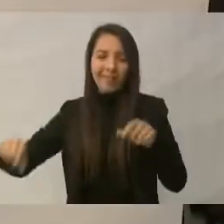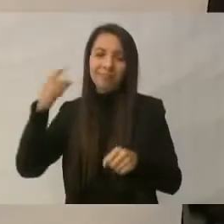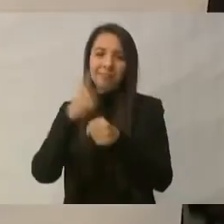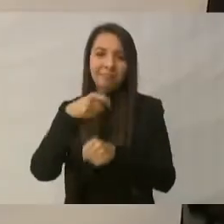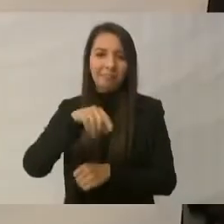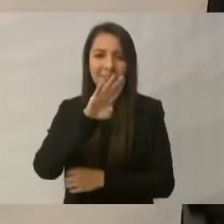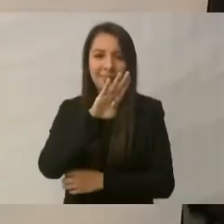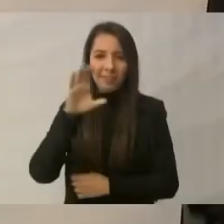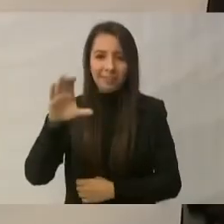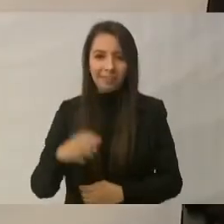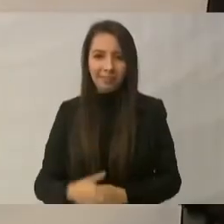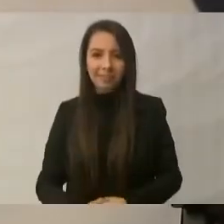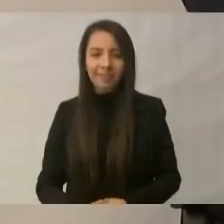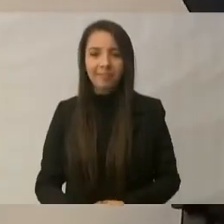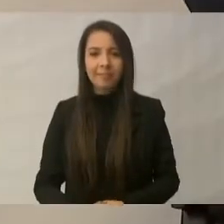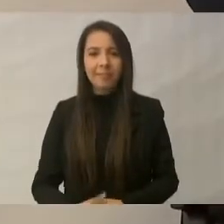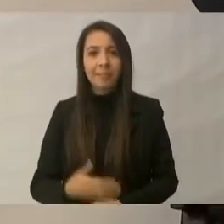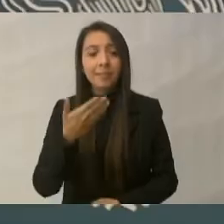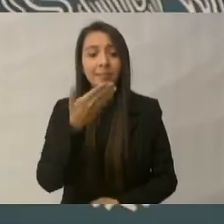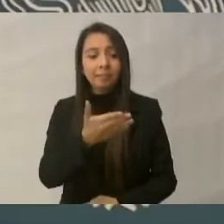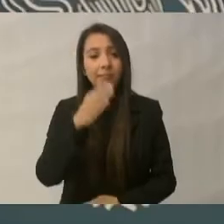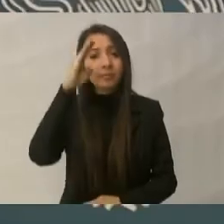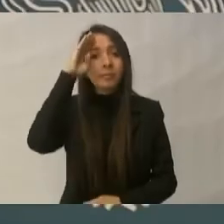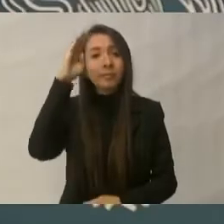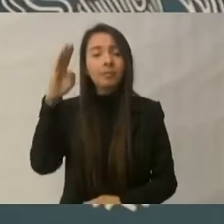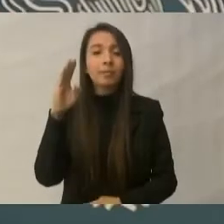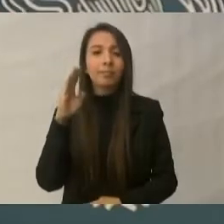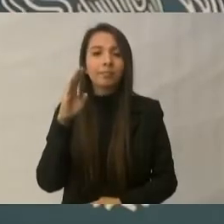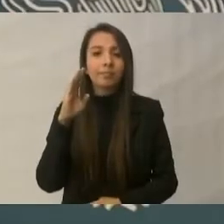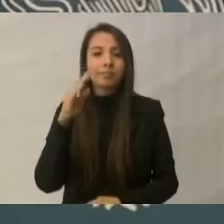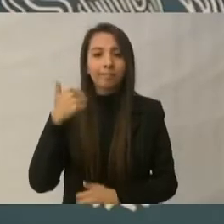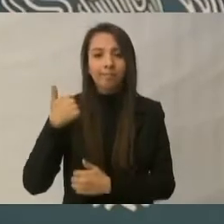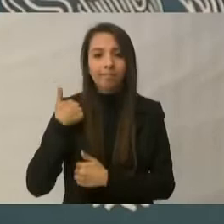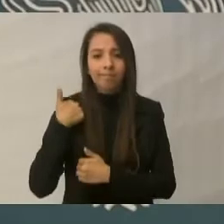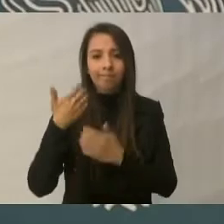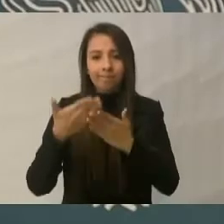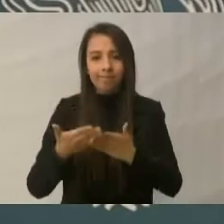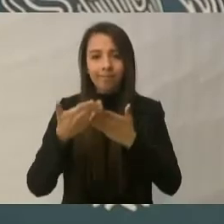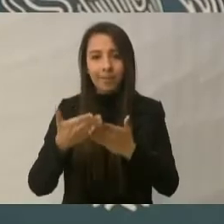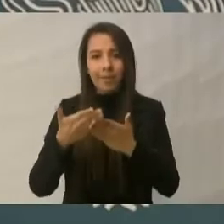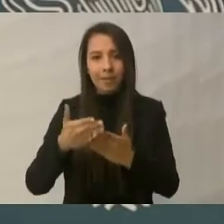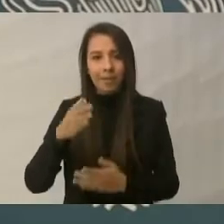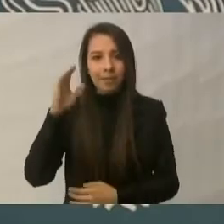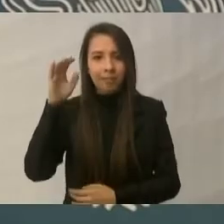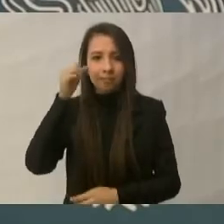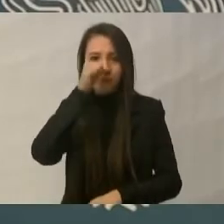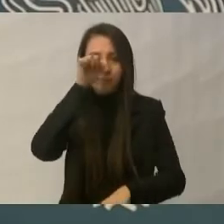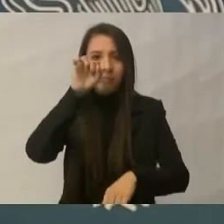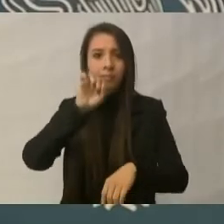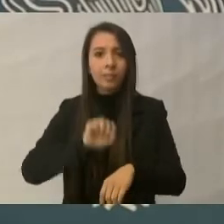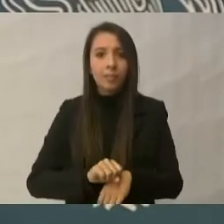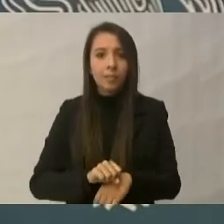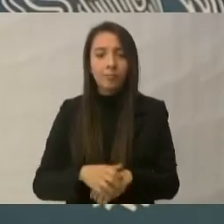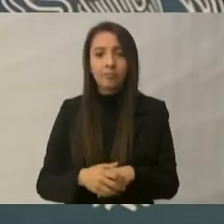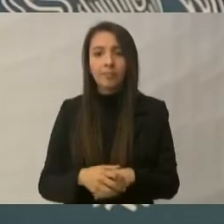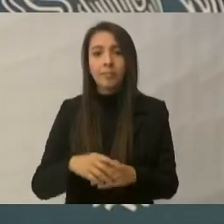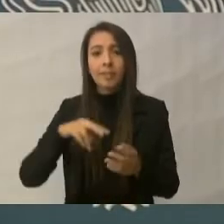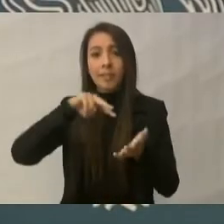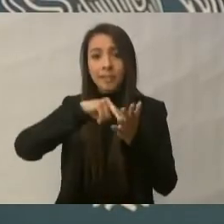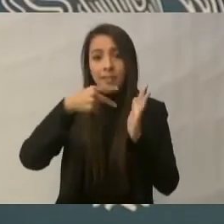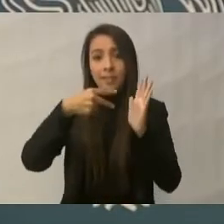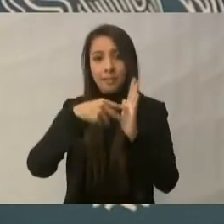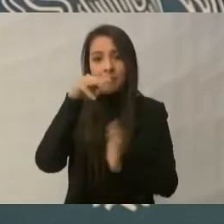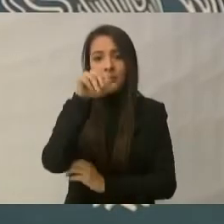Al señor almirante José Rafael Ojeda, secretario de Marina. Ingeniera María Luisa